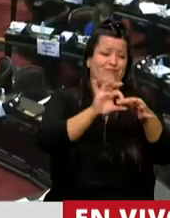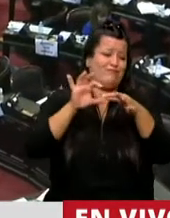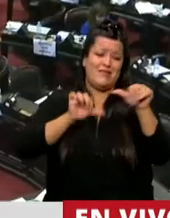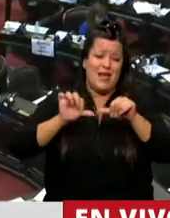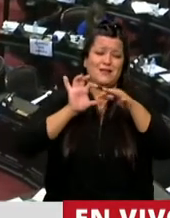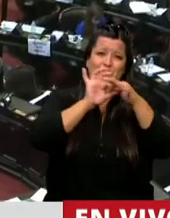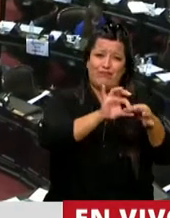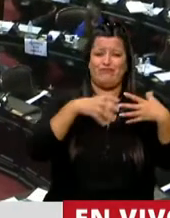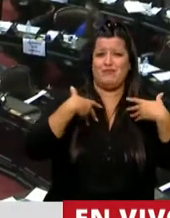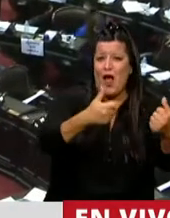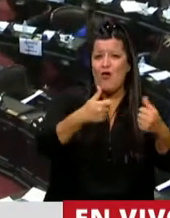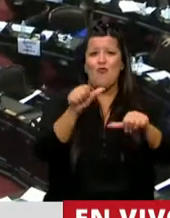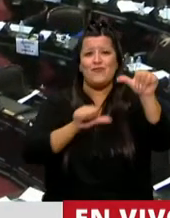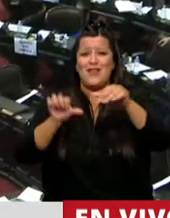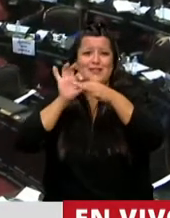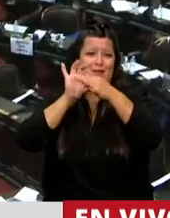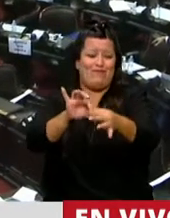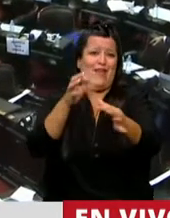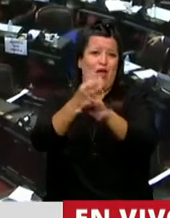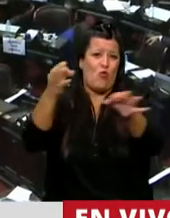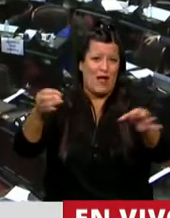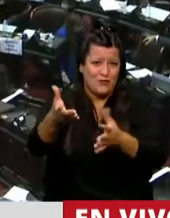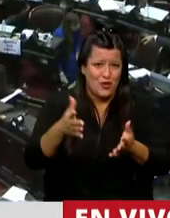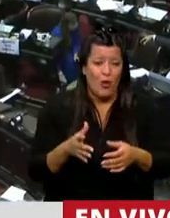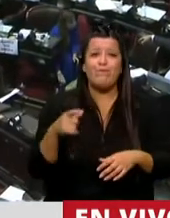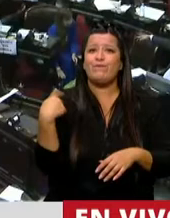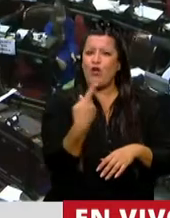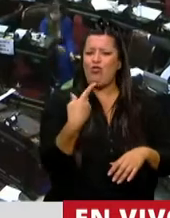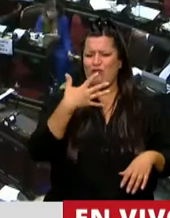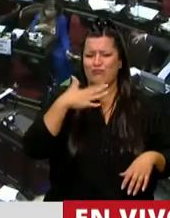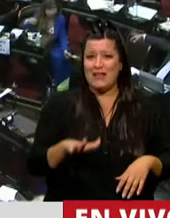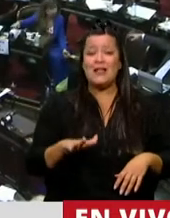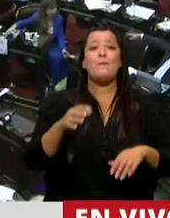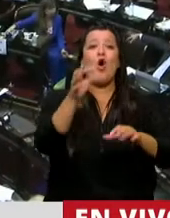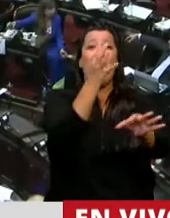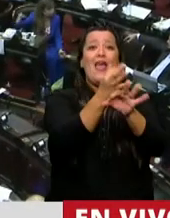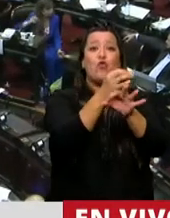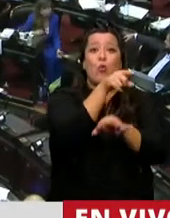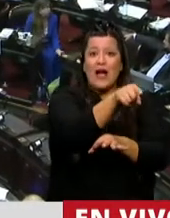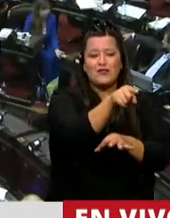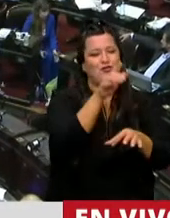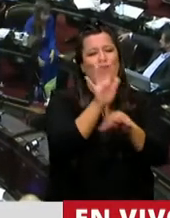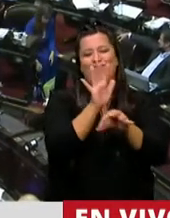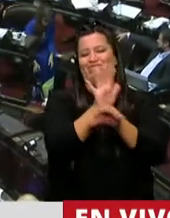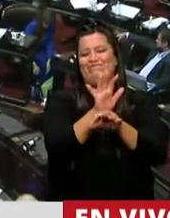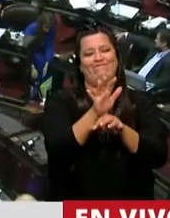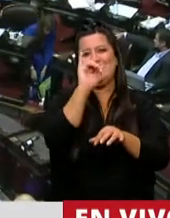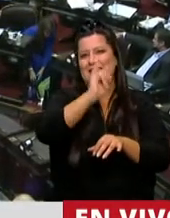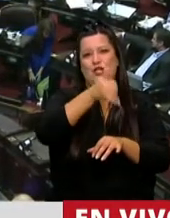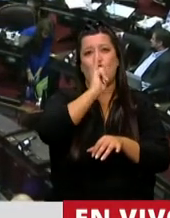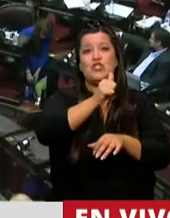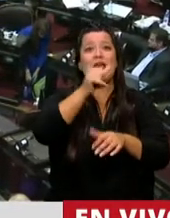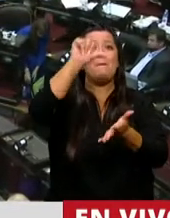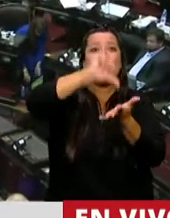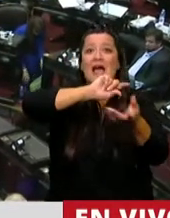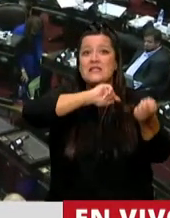educación, esta crisis nos permitió comprender como sociedad que la educación es el camino para transformar nuestro